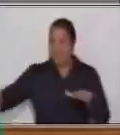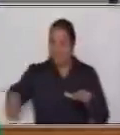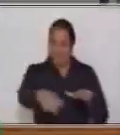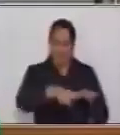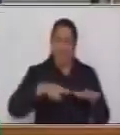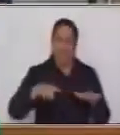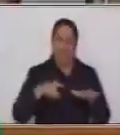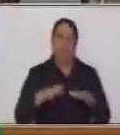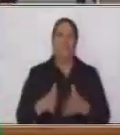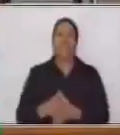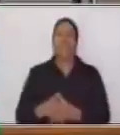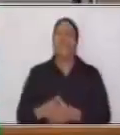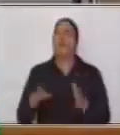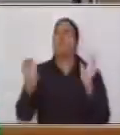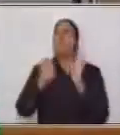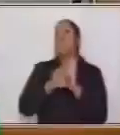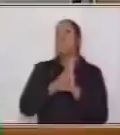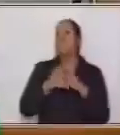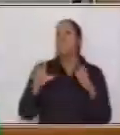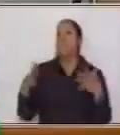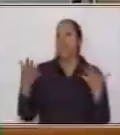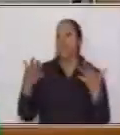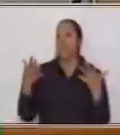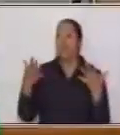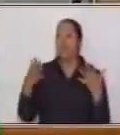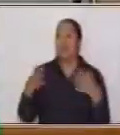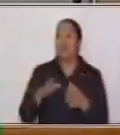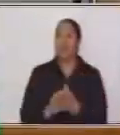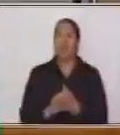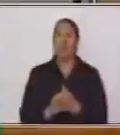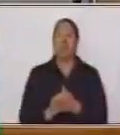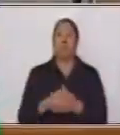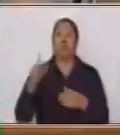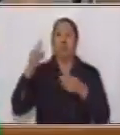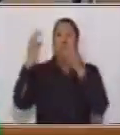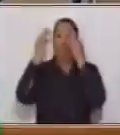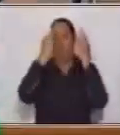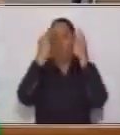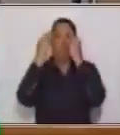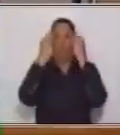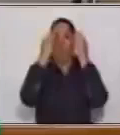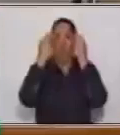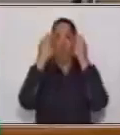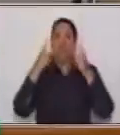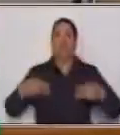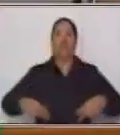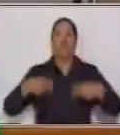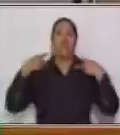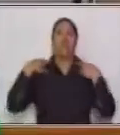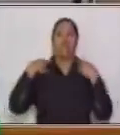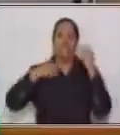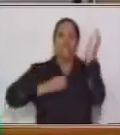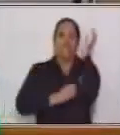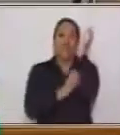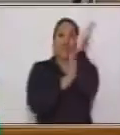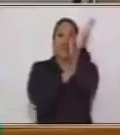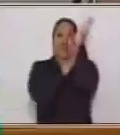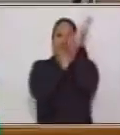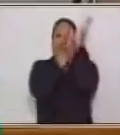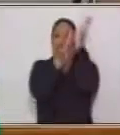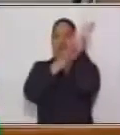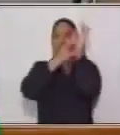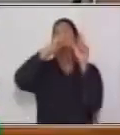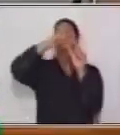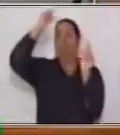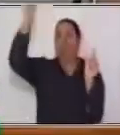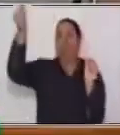Como por ejemplo, los búhos viven en las ramas de los árboles. Los pajaritos,